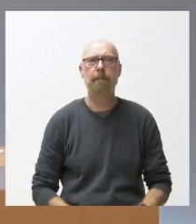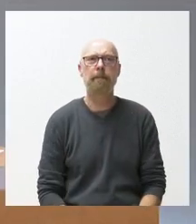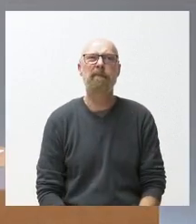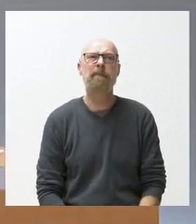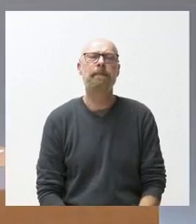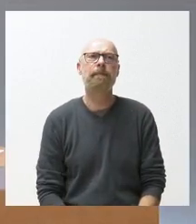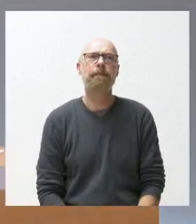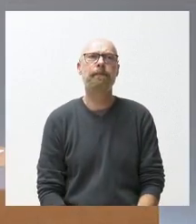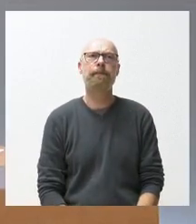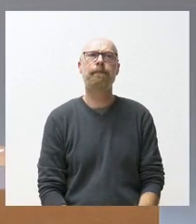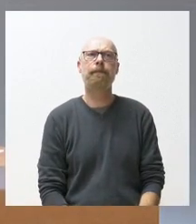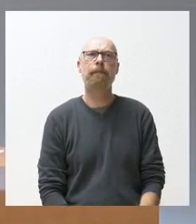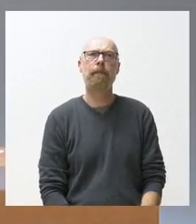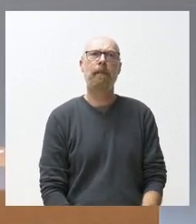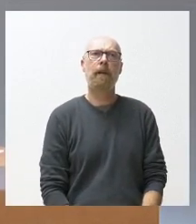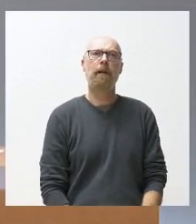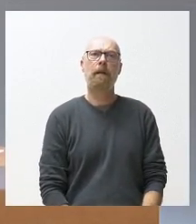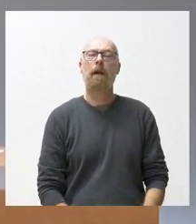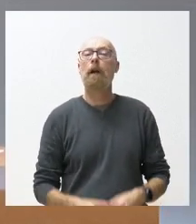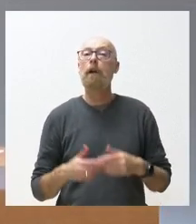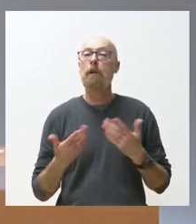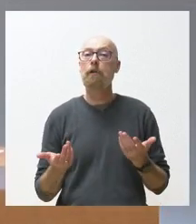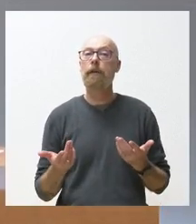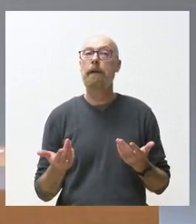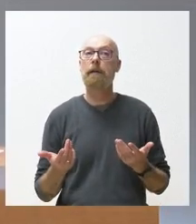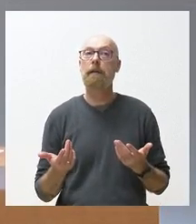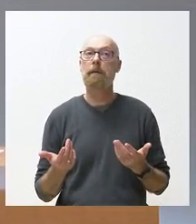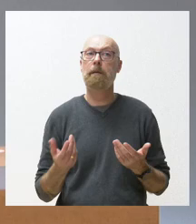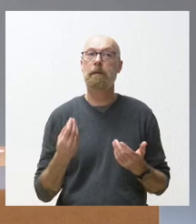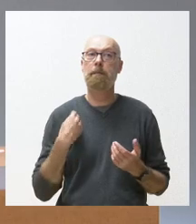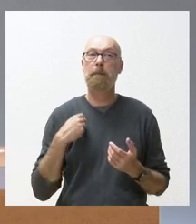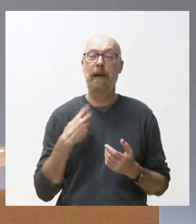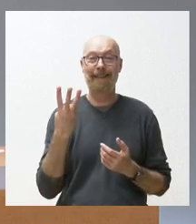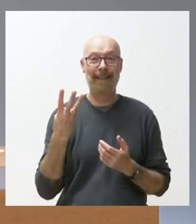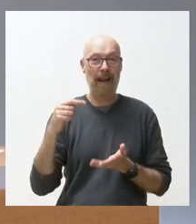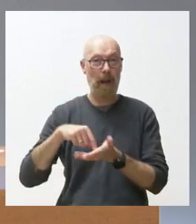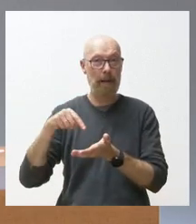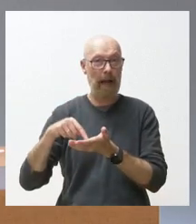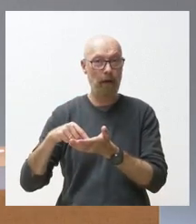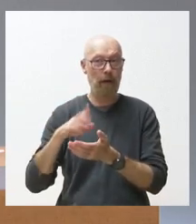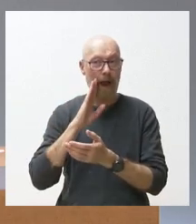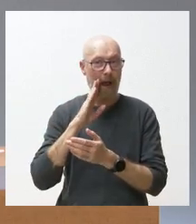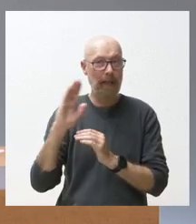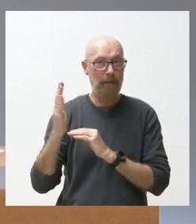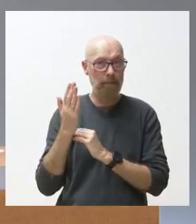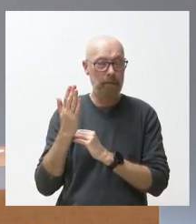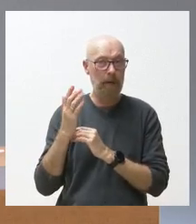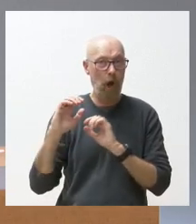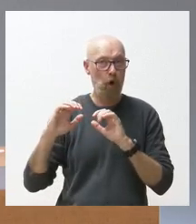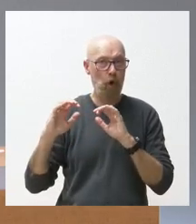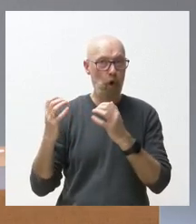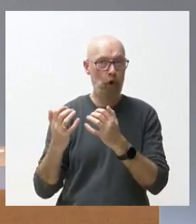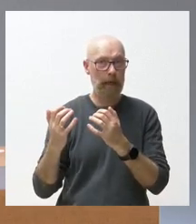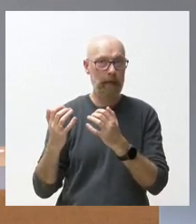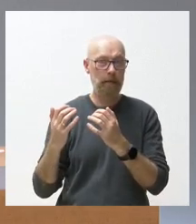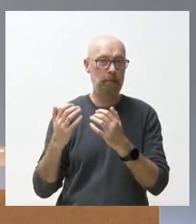la primera o sea que no van a atender esas tres reivindicaciones concretas de las cortes en sí